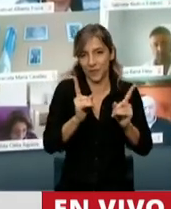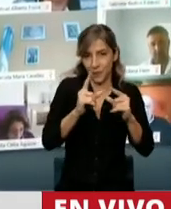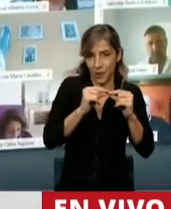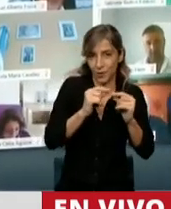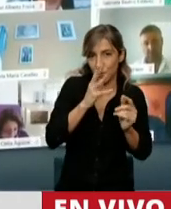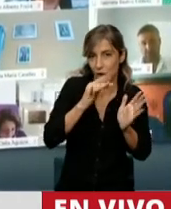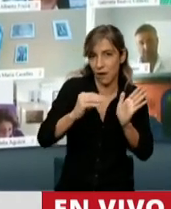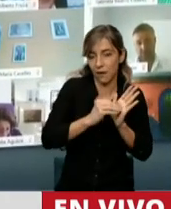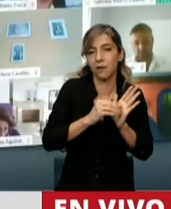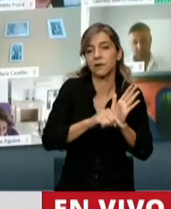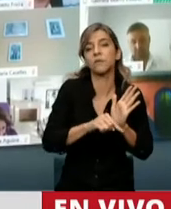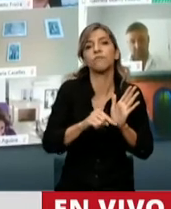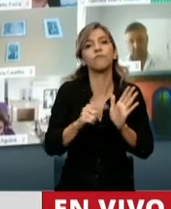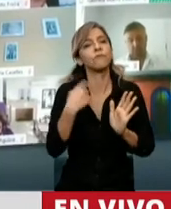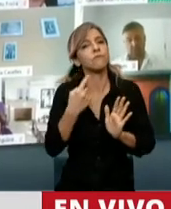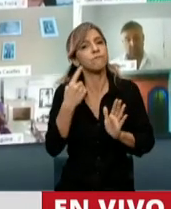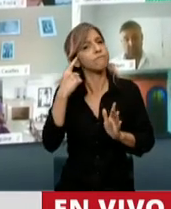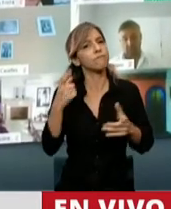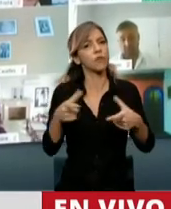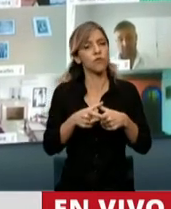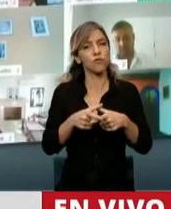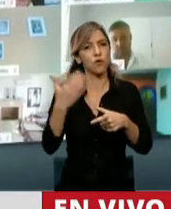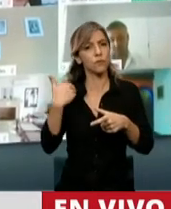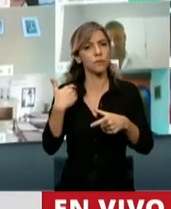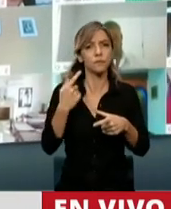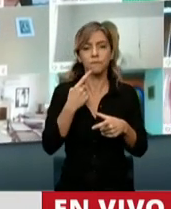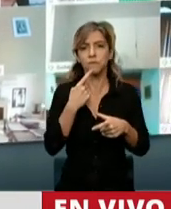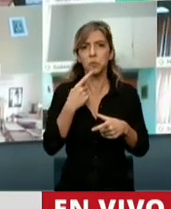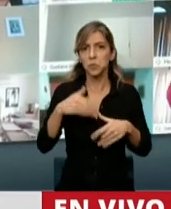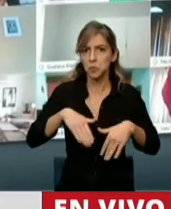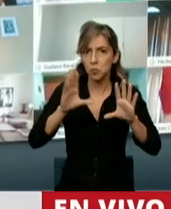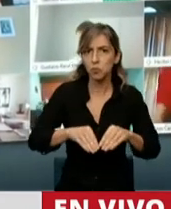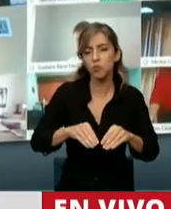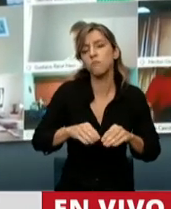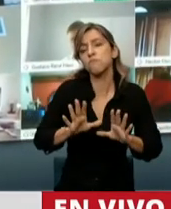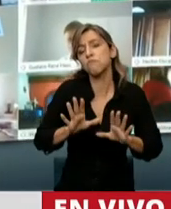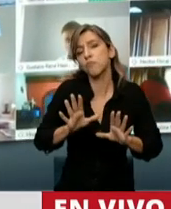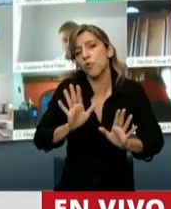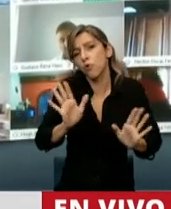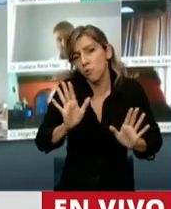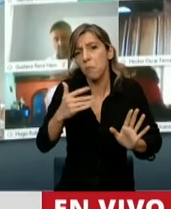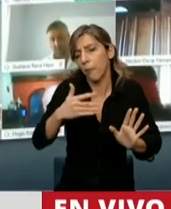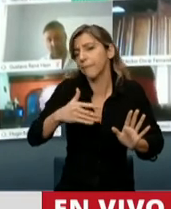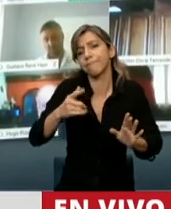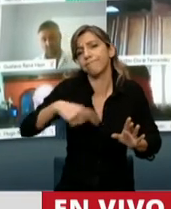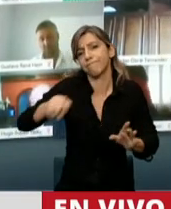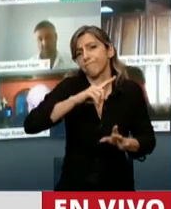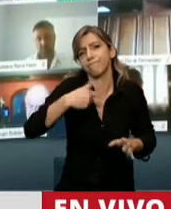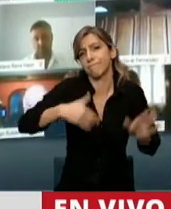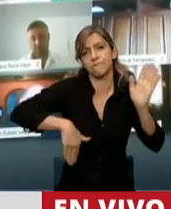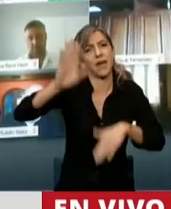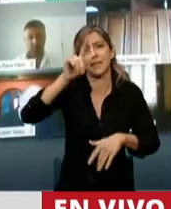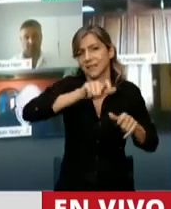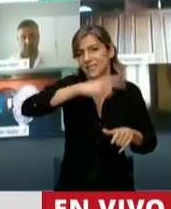y desde la comisión surgió una gran, no diría unanimidad, pero sí amplísima mayoría que acompaña la